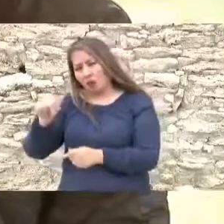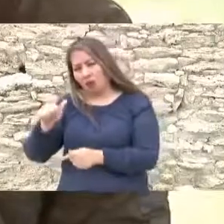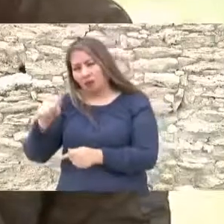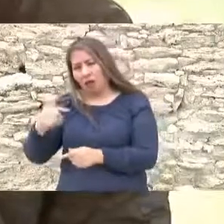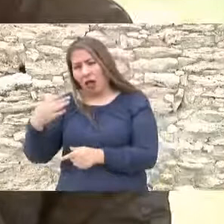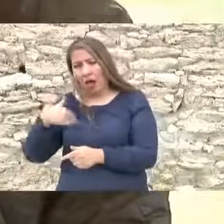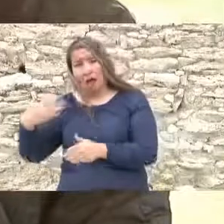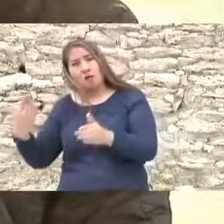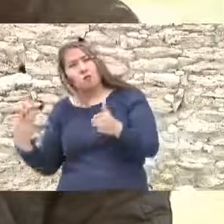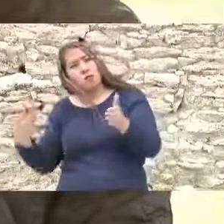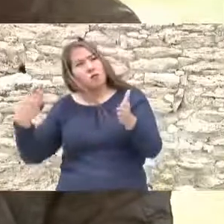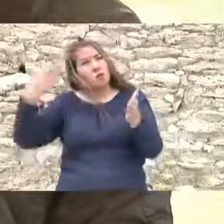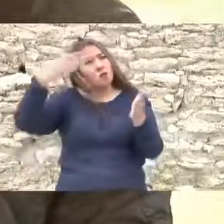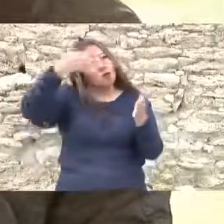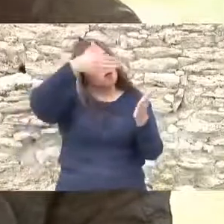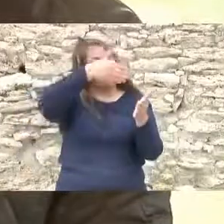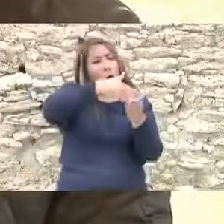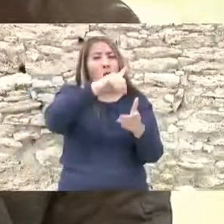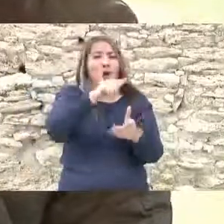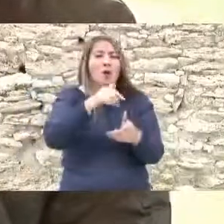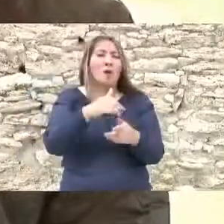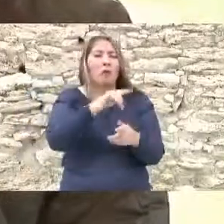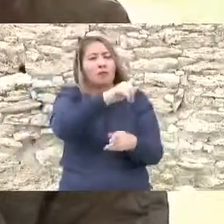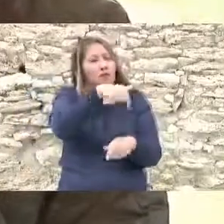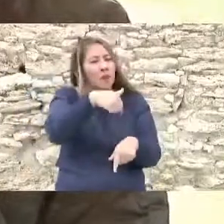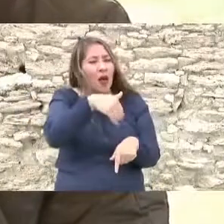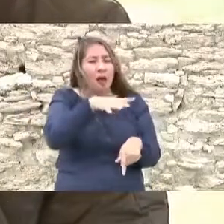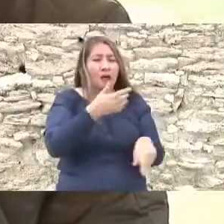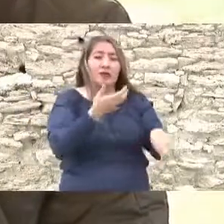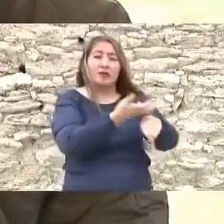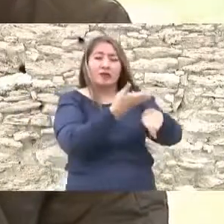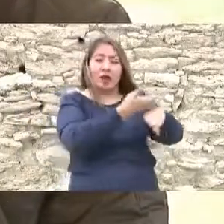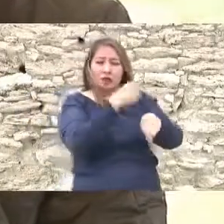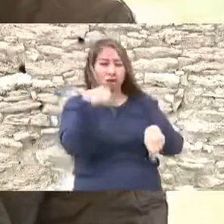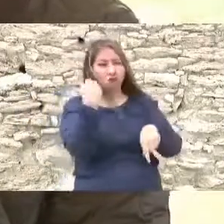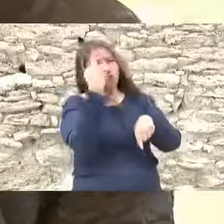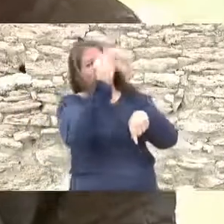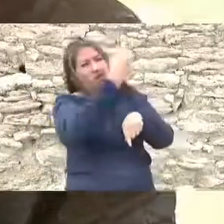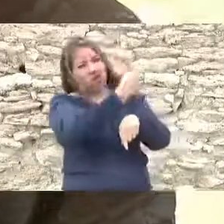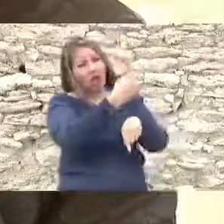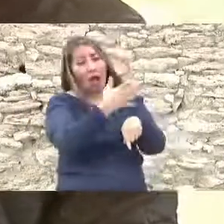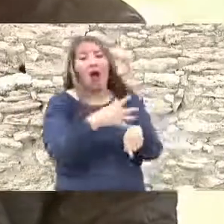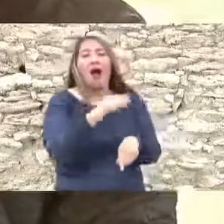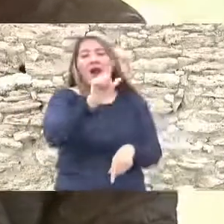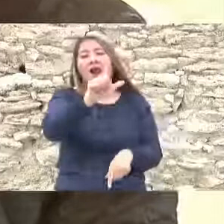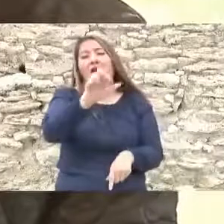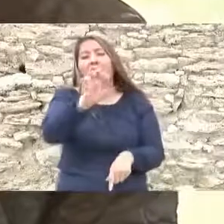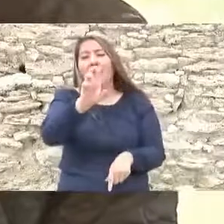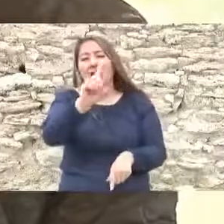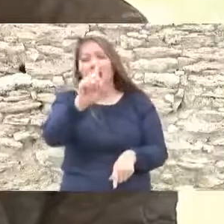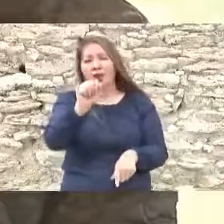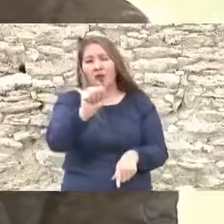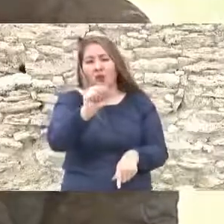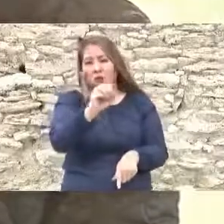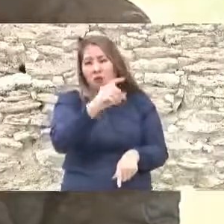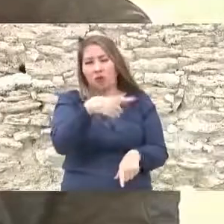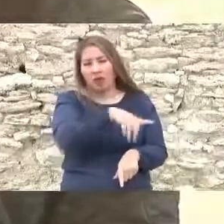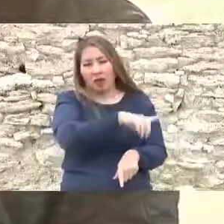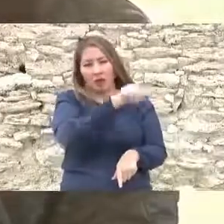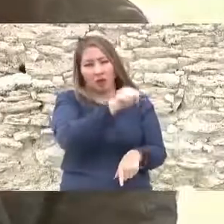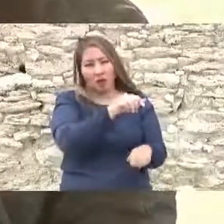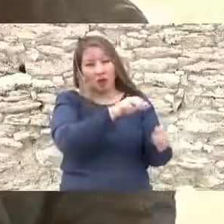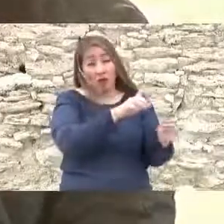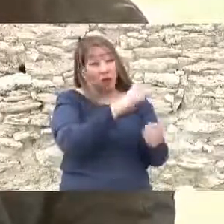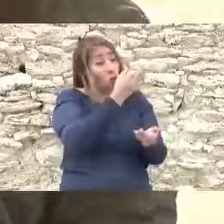porque Lerdo decide no regresar todos después del golpe